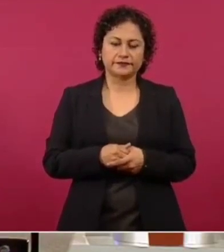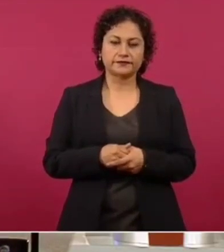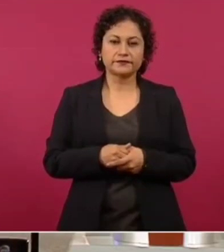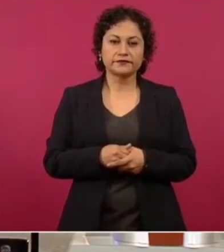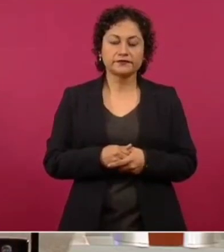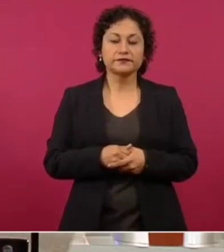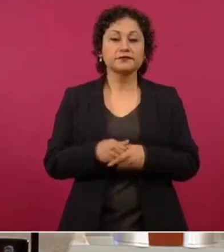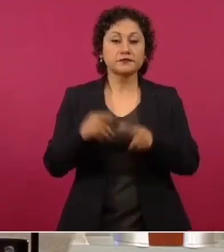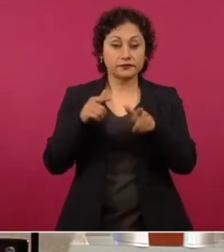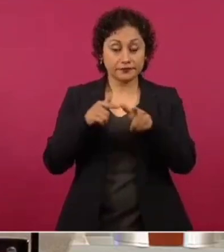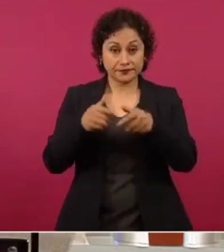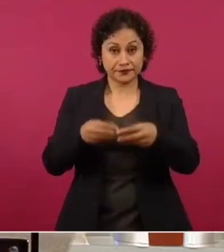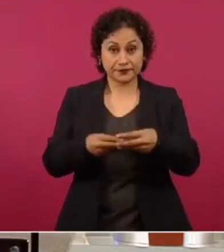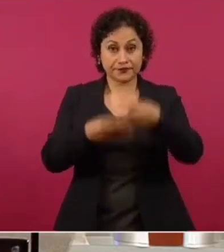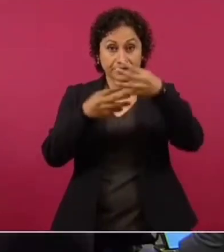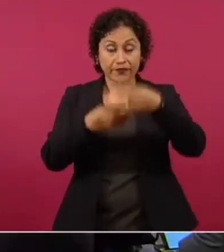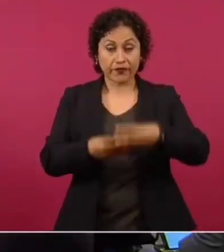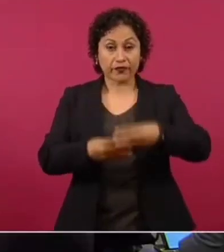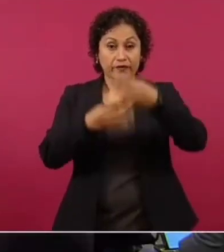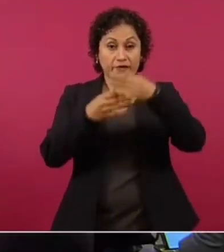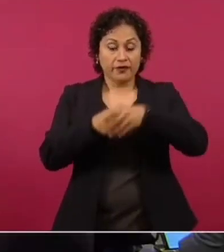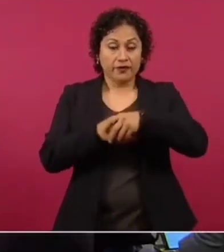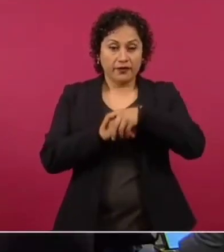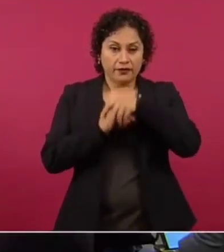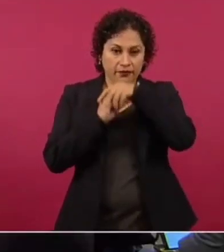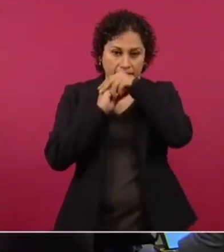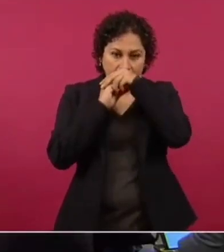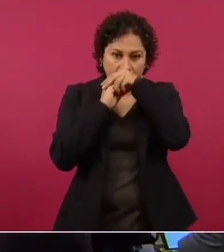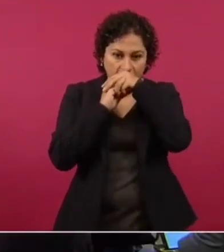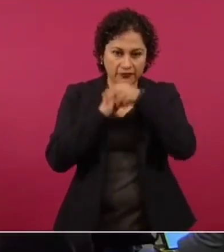Síguele. Vamos, ¿cuál sigue?